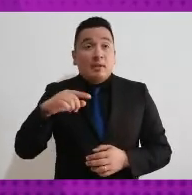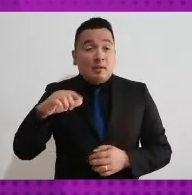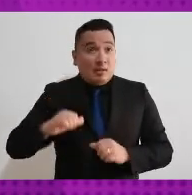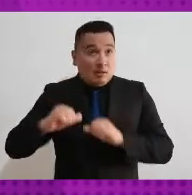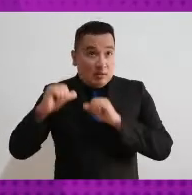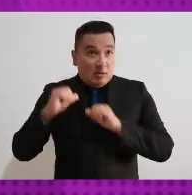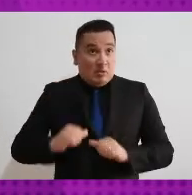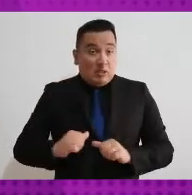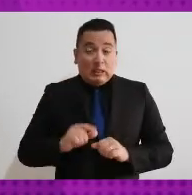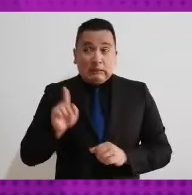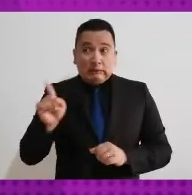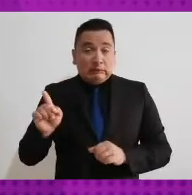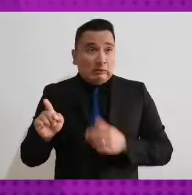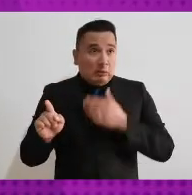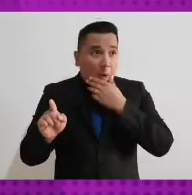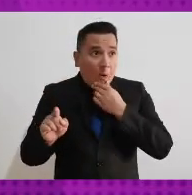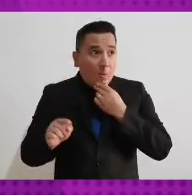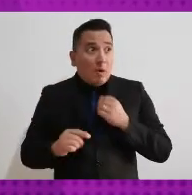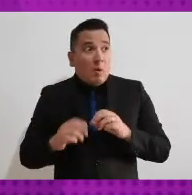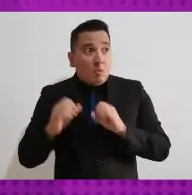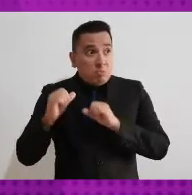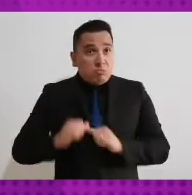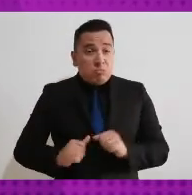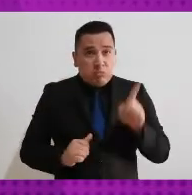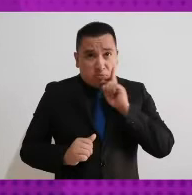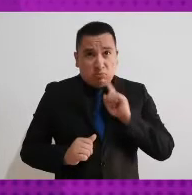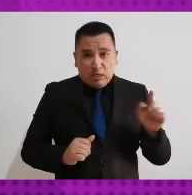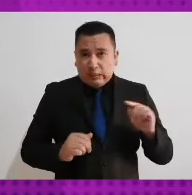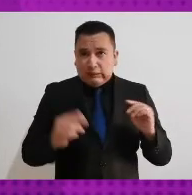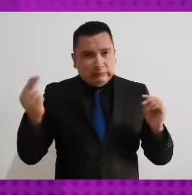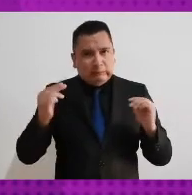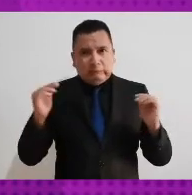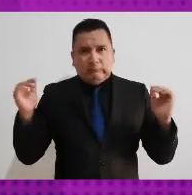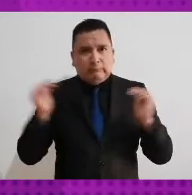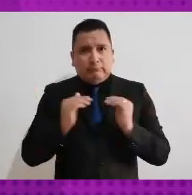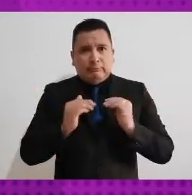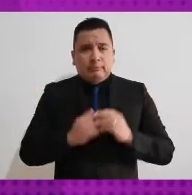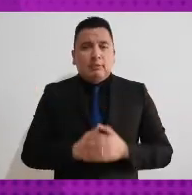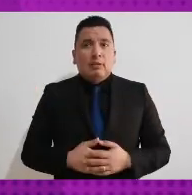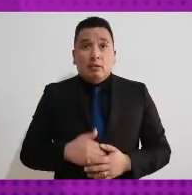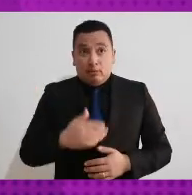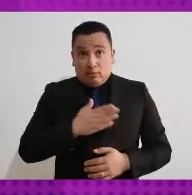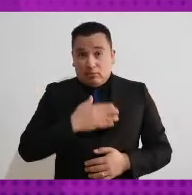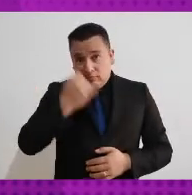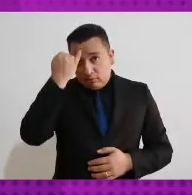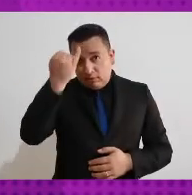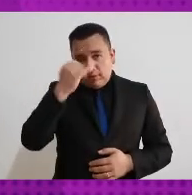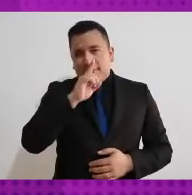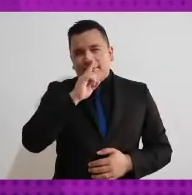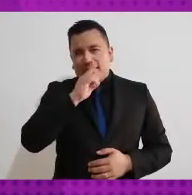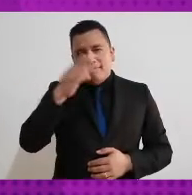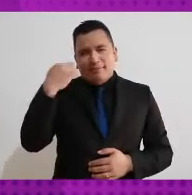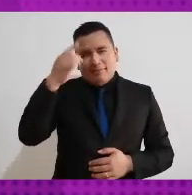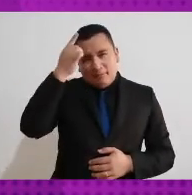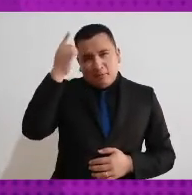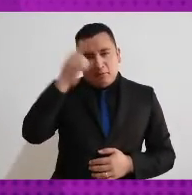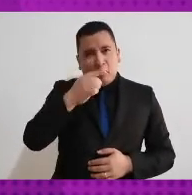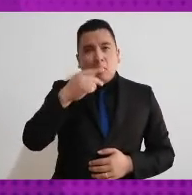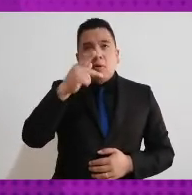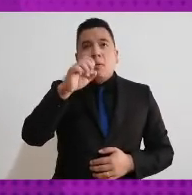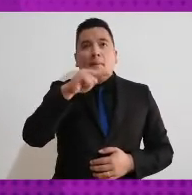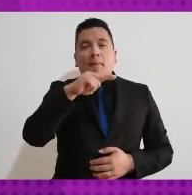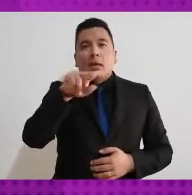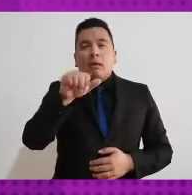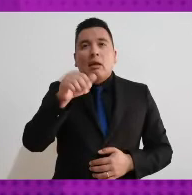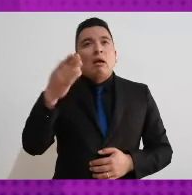mujeres por igual. Esta definición no es propia, es de la doctora Peña, y ella la escribió desde que se hizo la